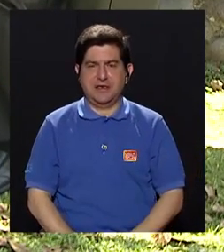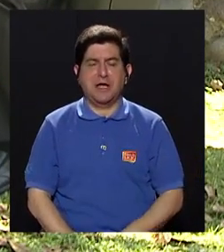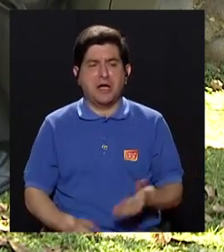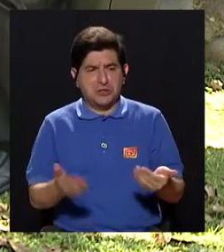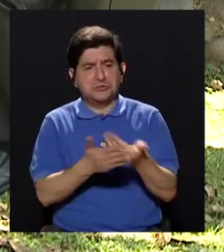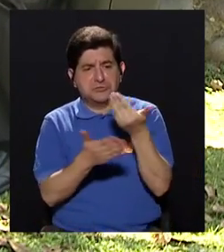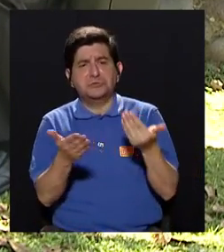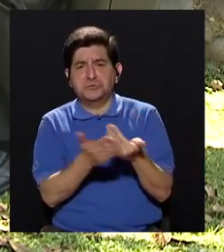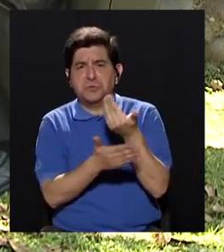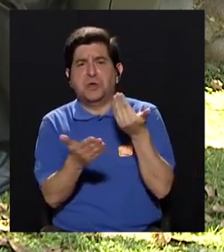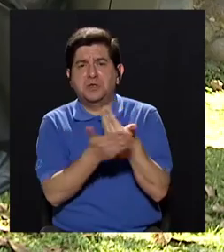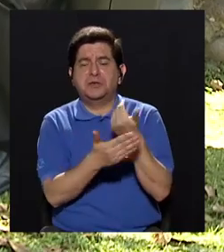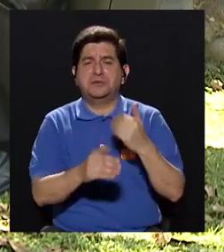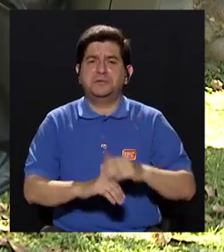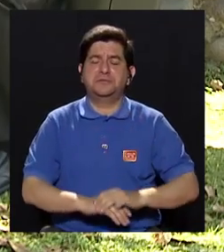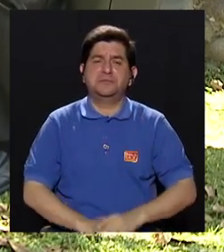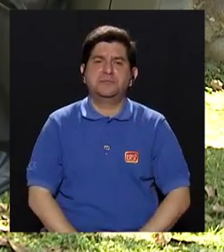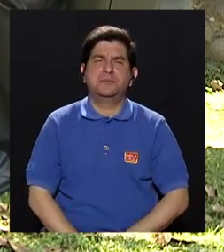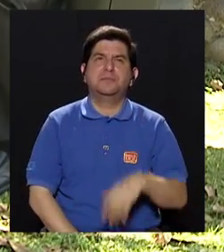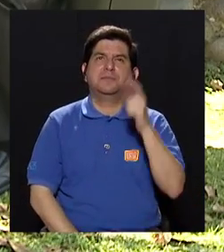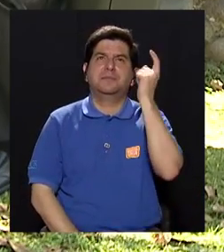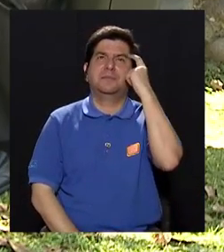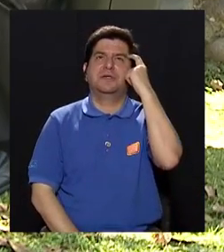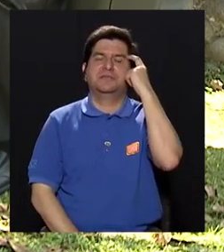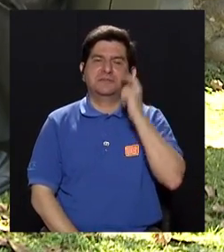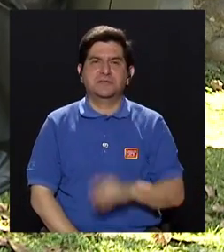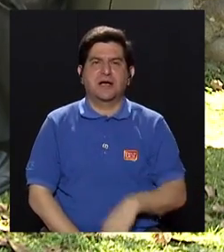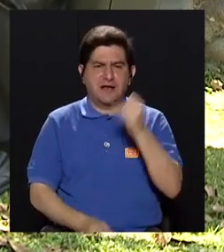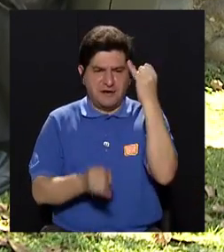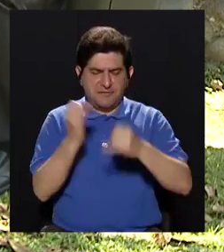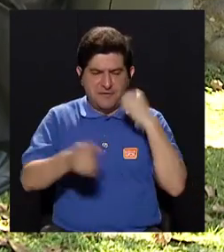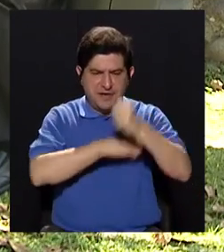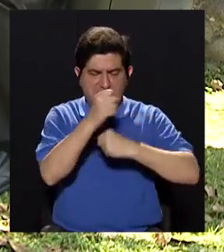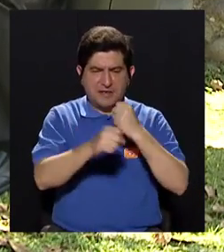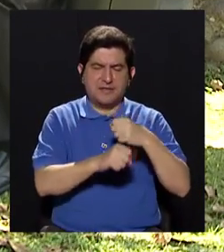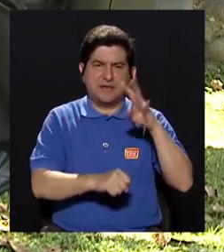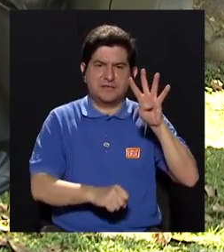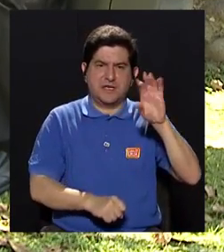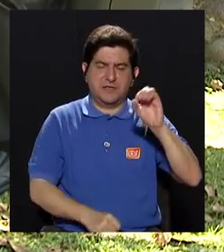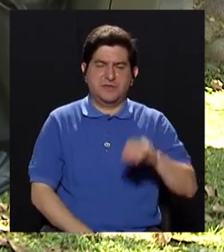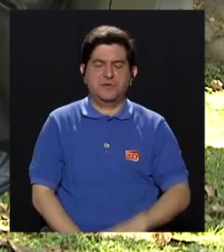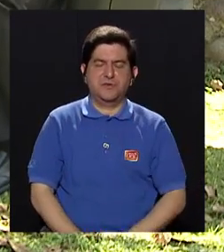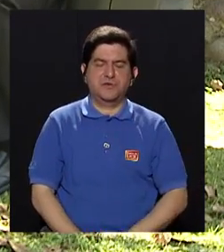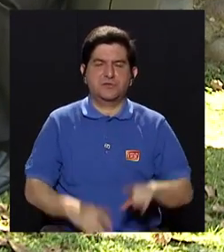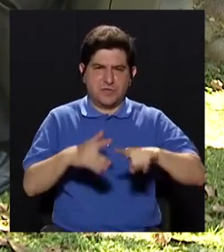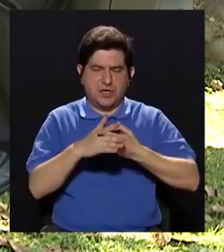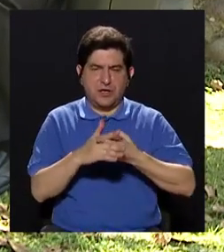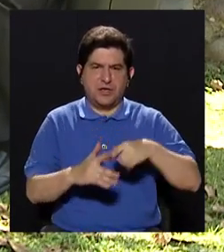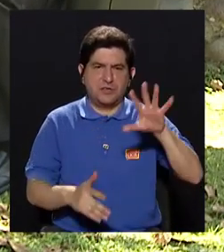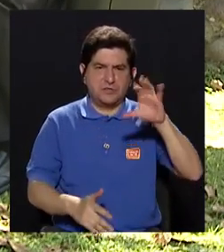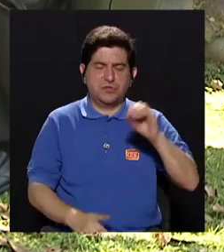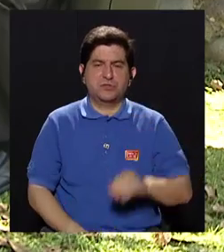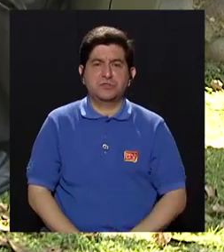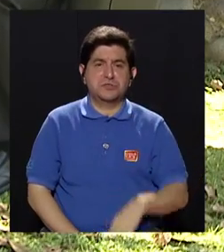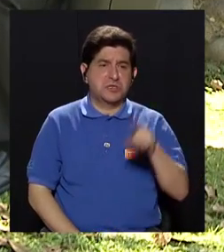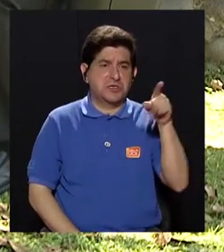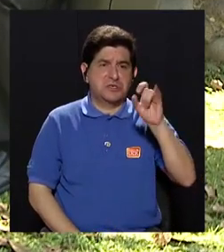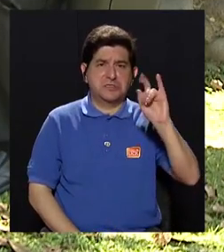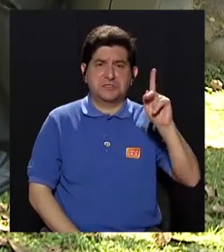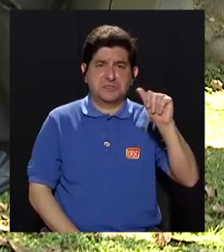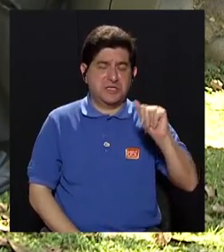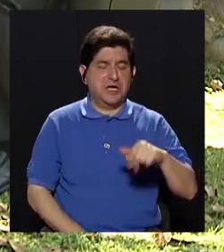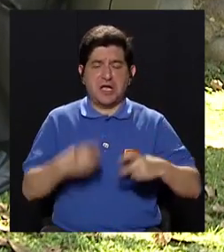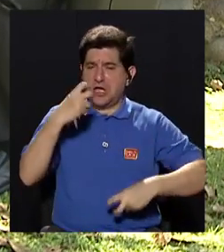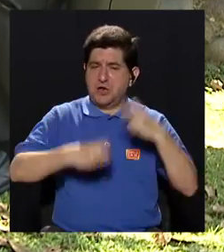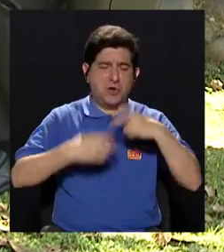relativamente reciente. Pensemos que los finales de los 40, principios de los 50, en realidad el Zika nunca representó